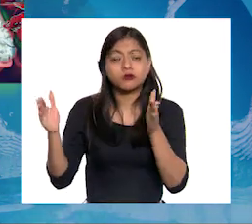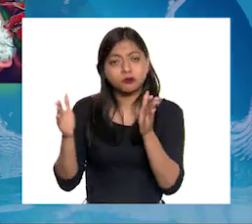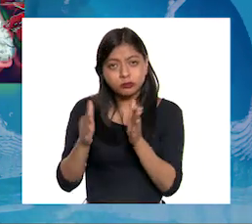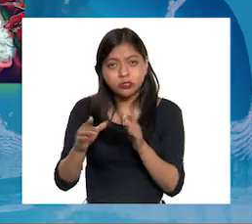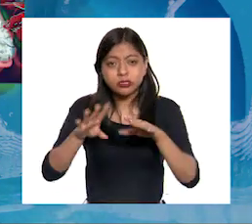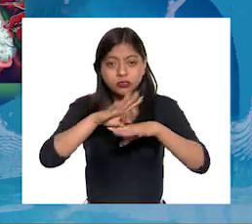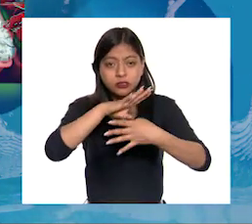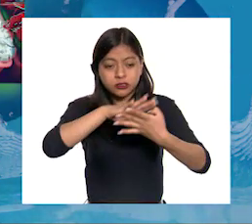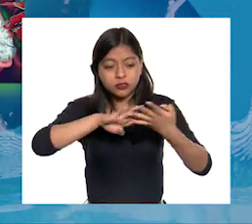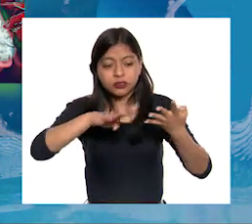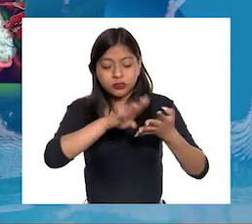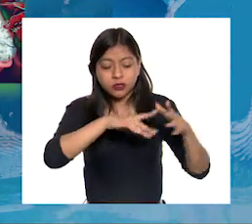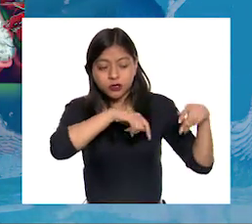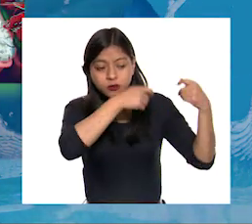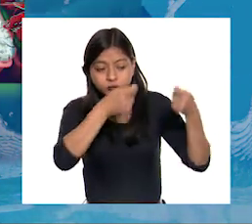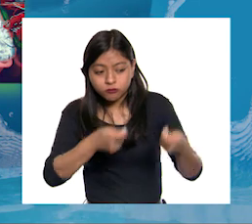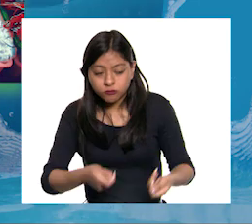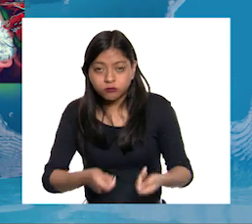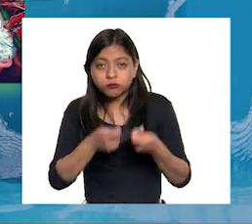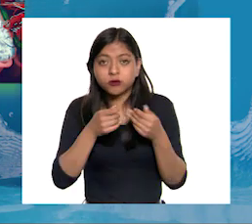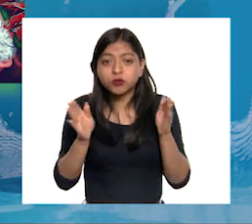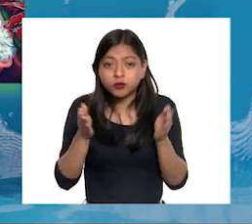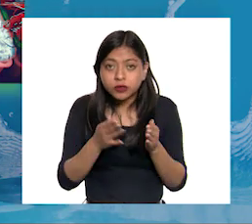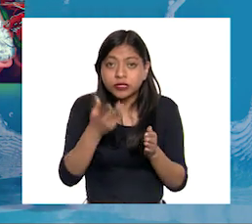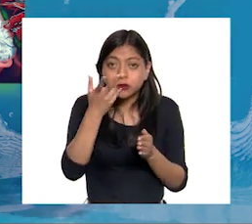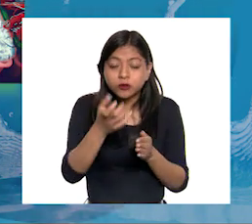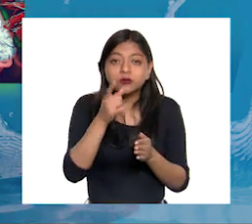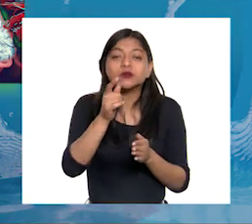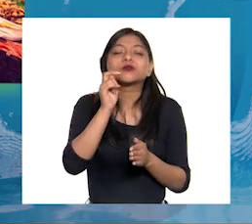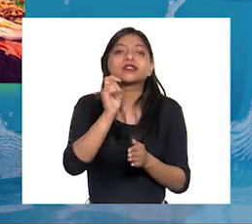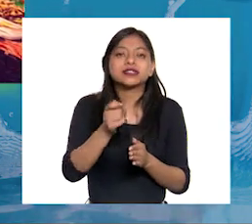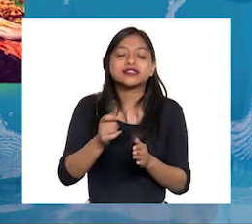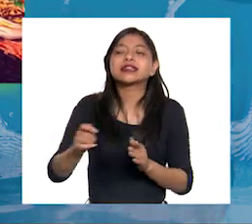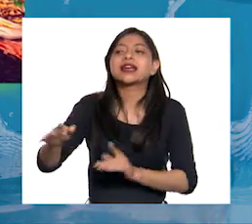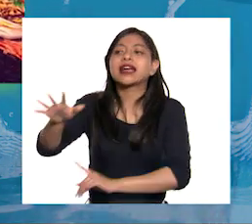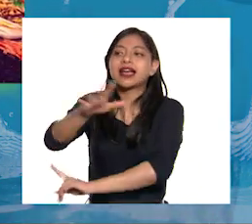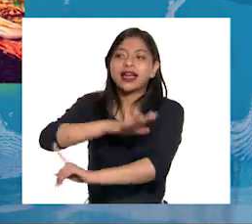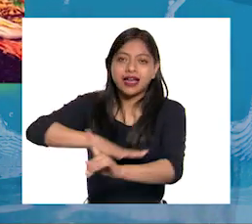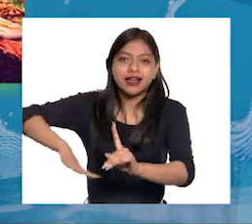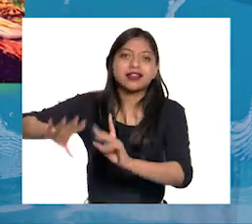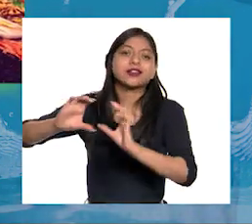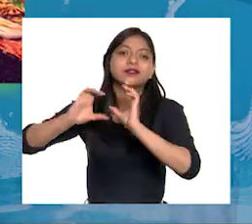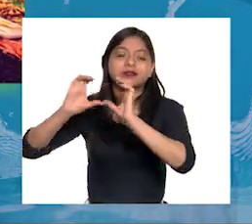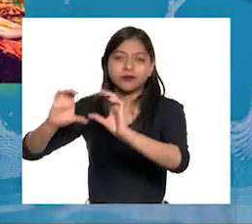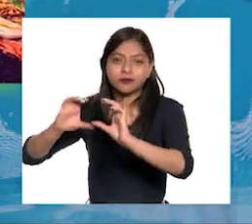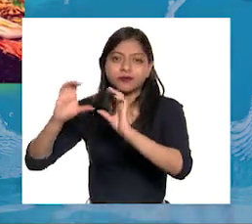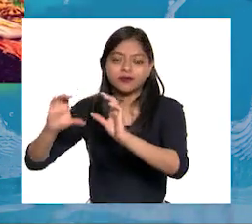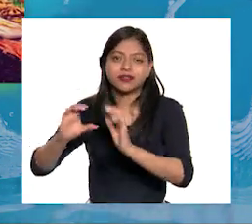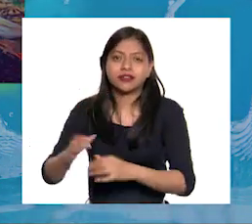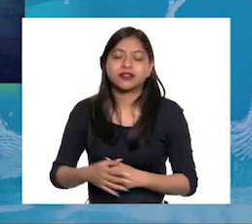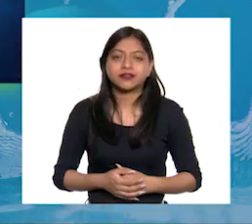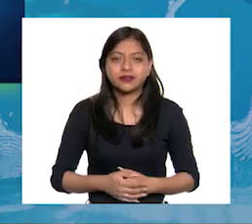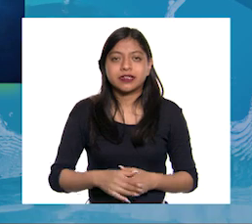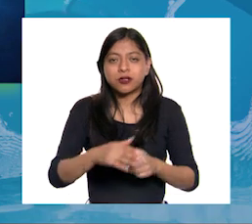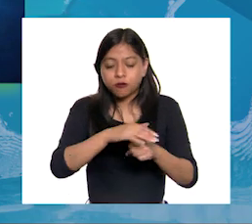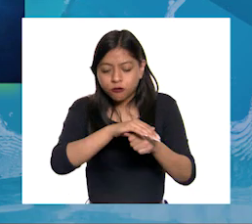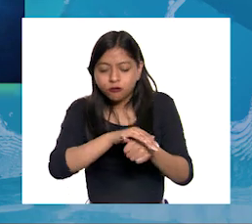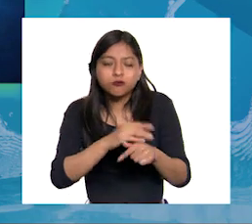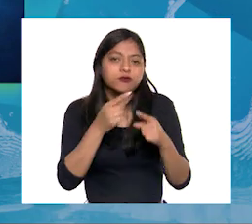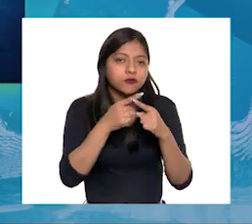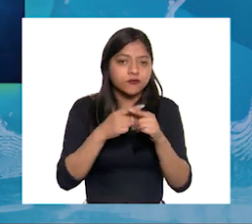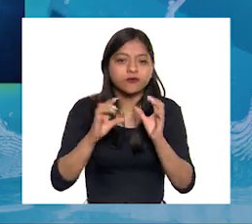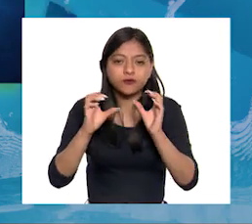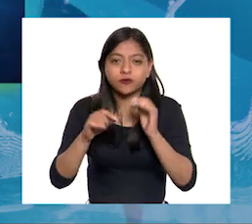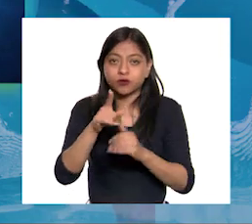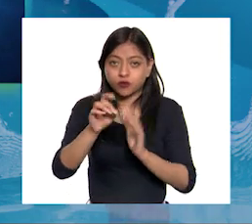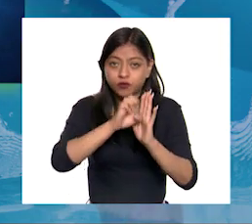pequeñas y controlan mejor sus capturas Reduciremos el impacto en los hábitats y en especies como delfines y tortugas Si buscamos